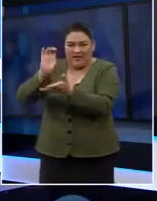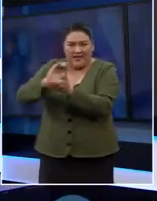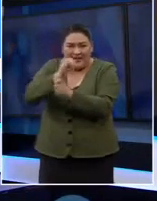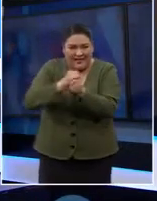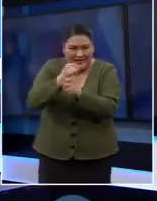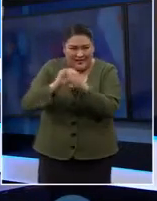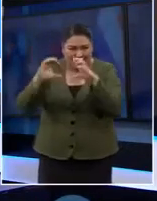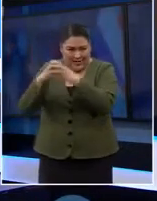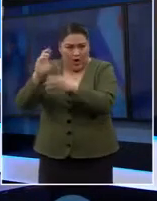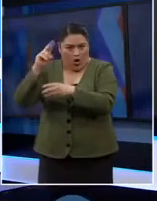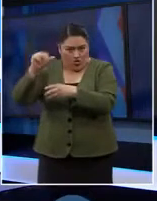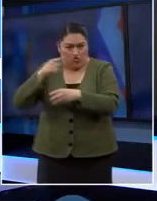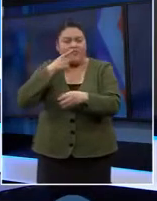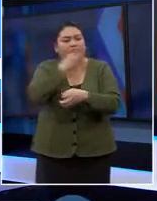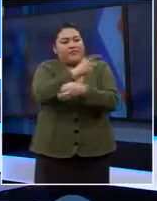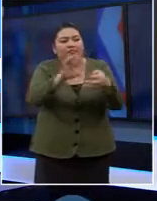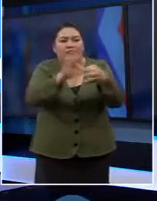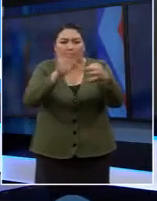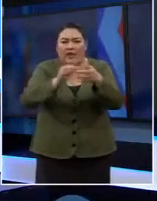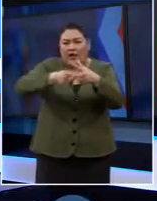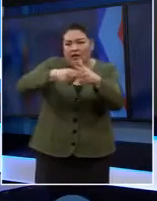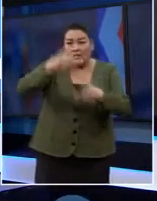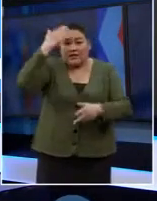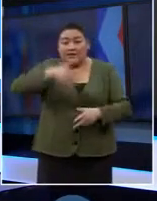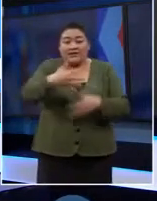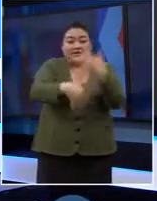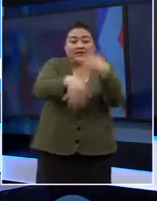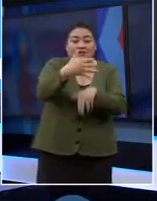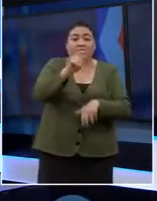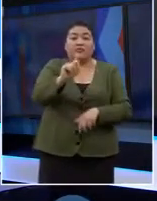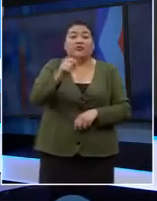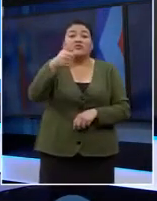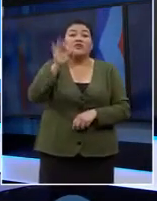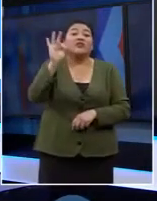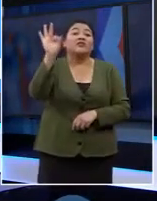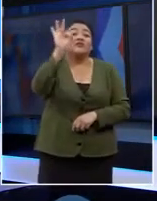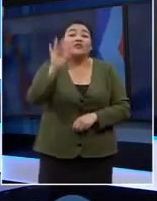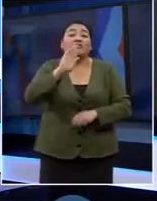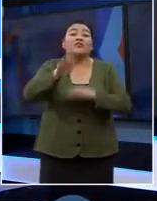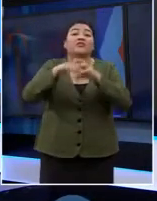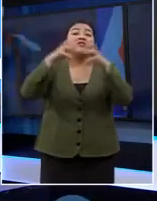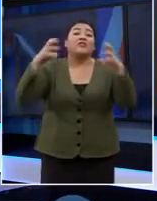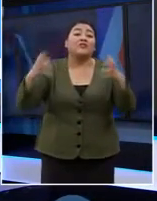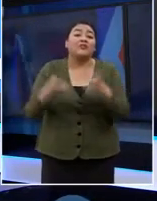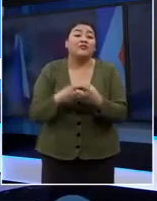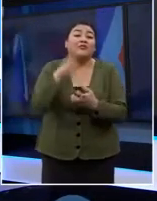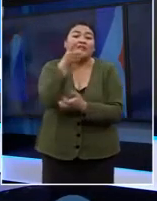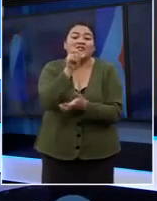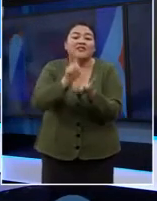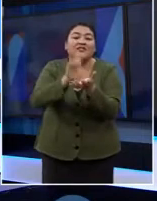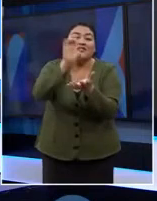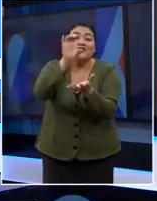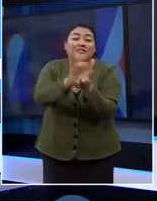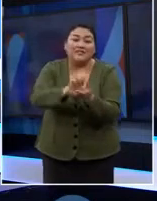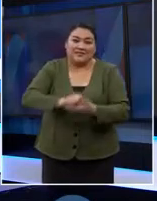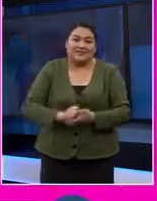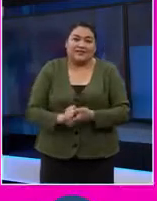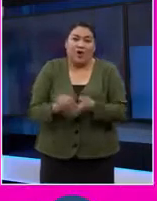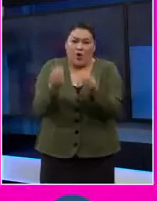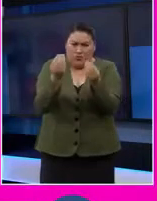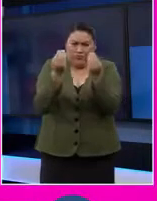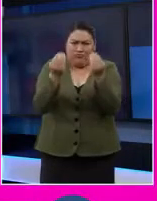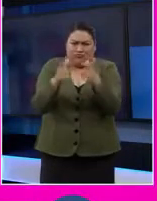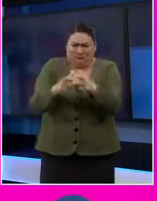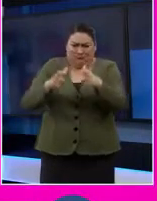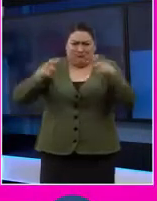lo reiteró. Se calcula que alrededor de 15.6% de la población mundial tiene discapacidad. Es un número alto